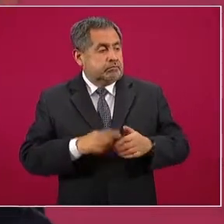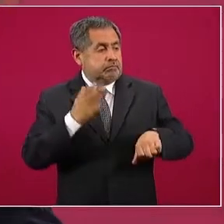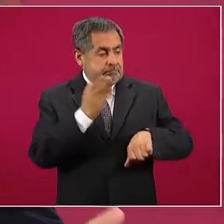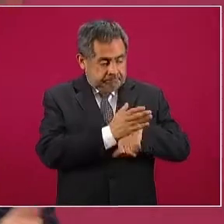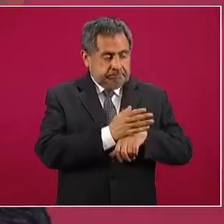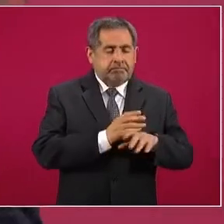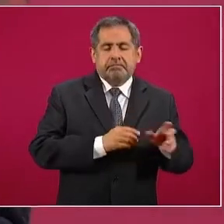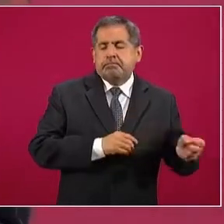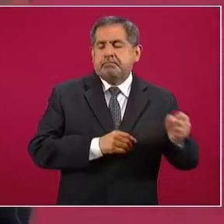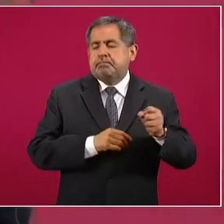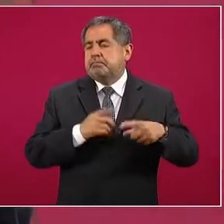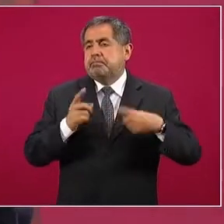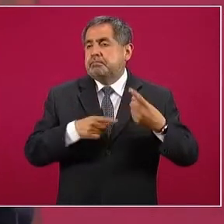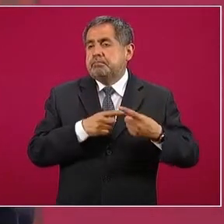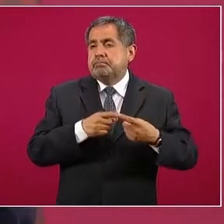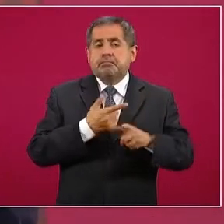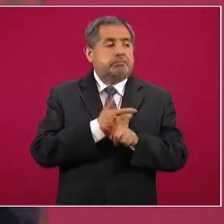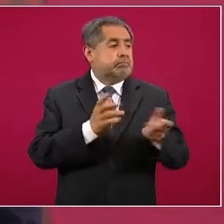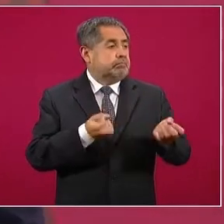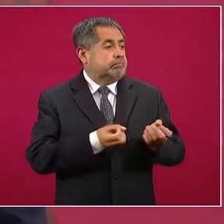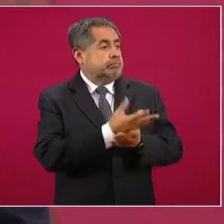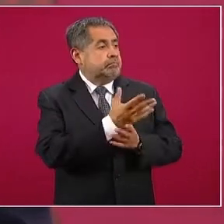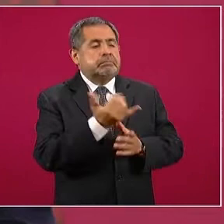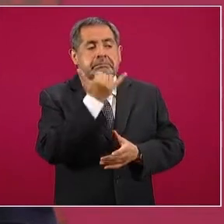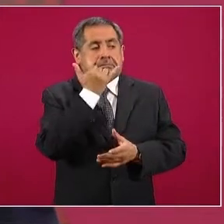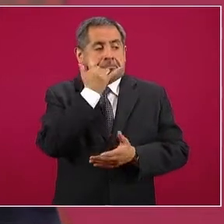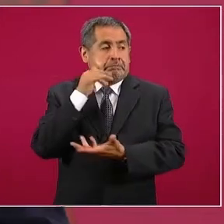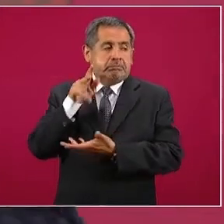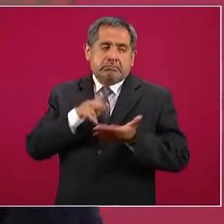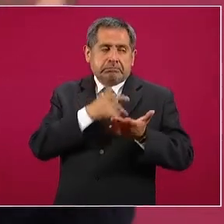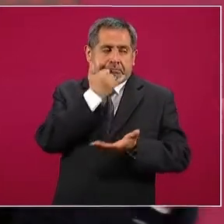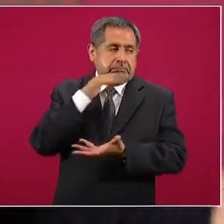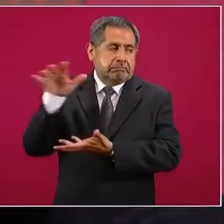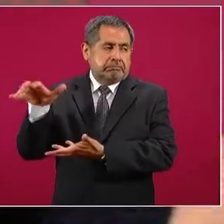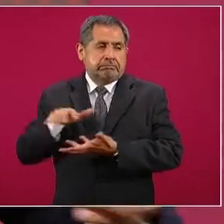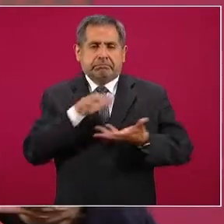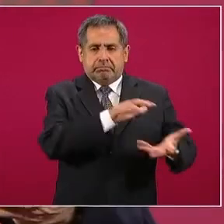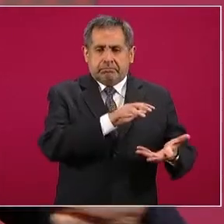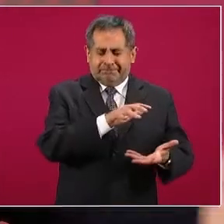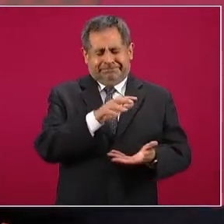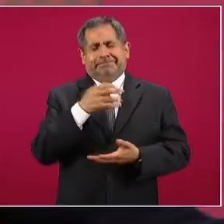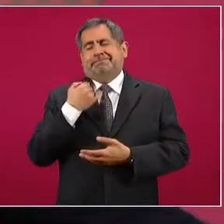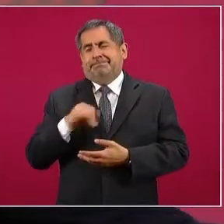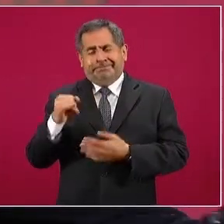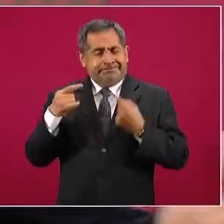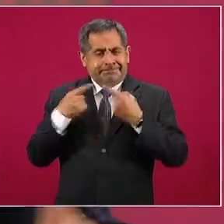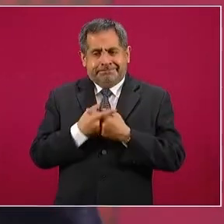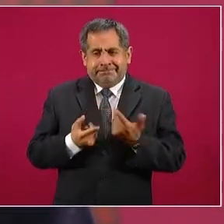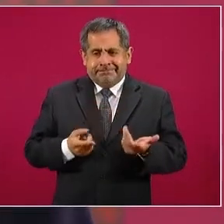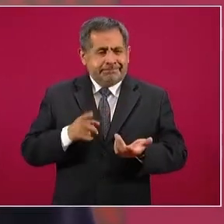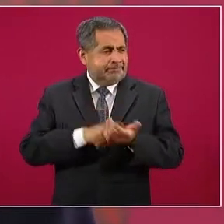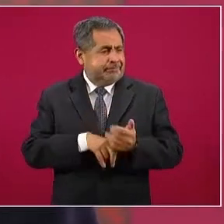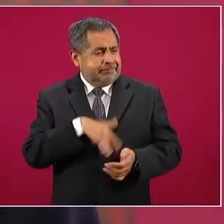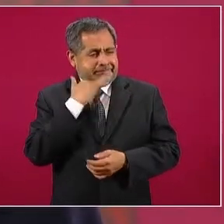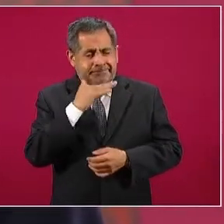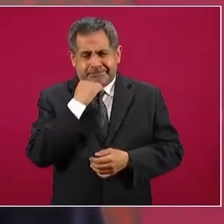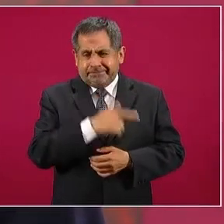todo a los corruptos.